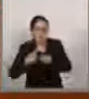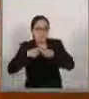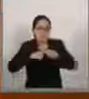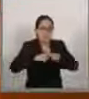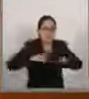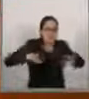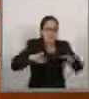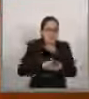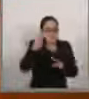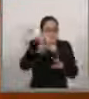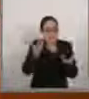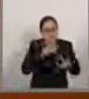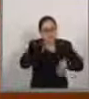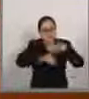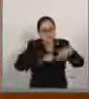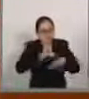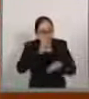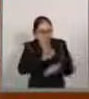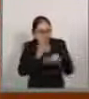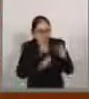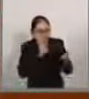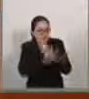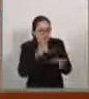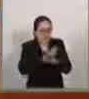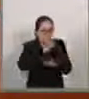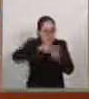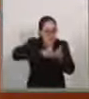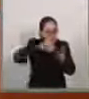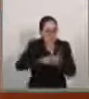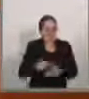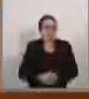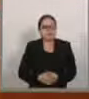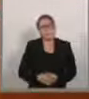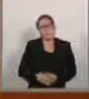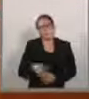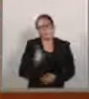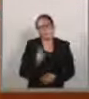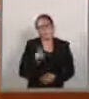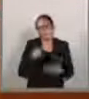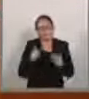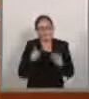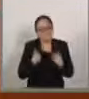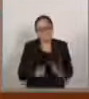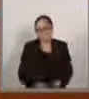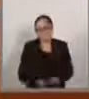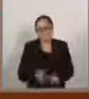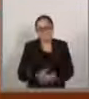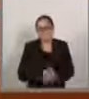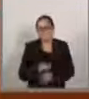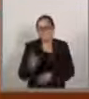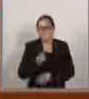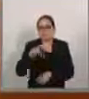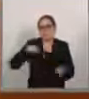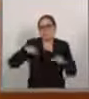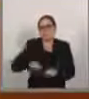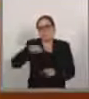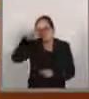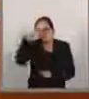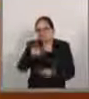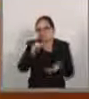del propio desarrollo. Y además, no entiendo por qué se sigue en este país